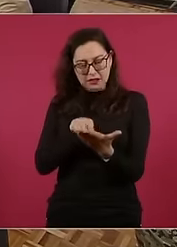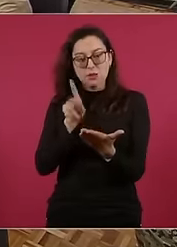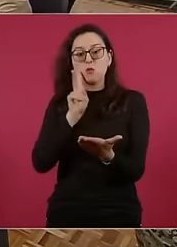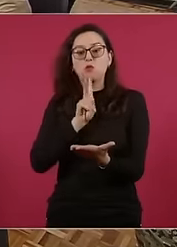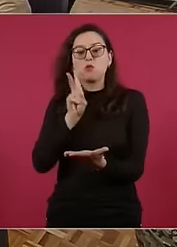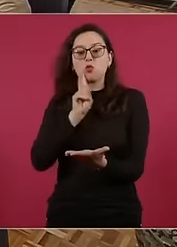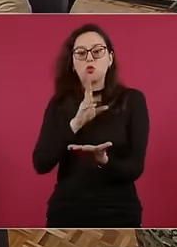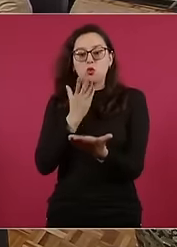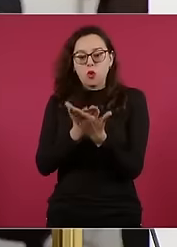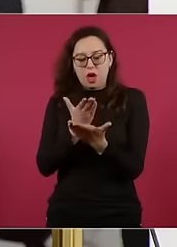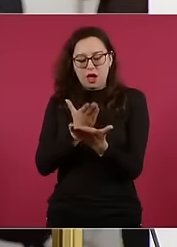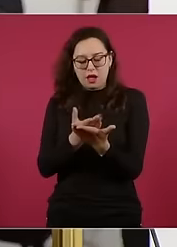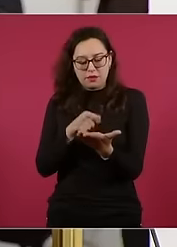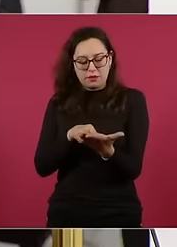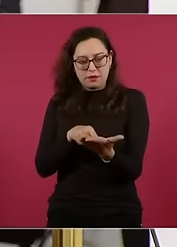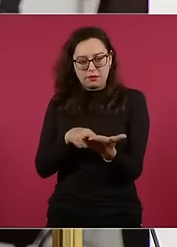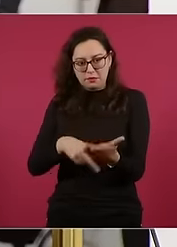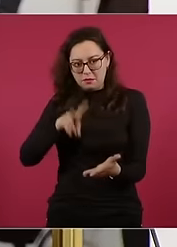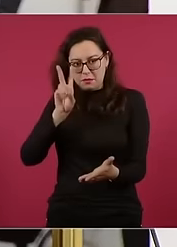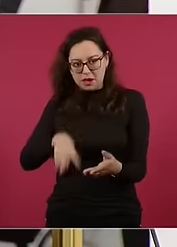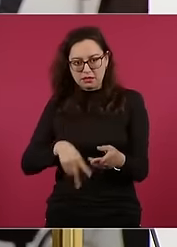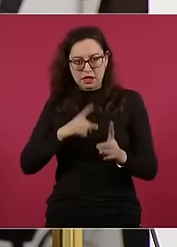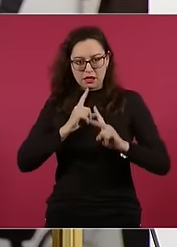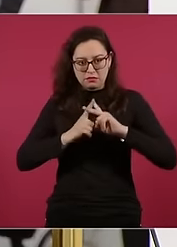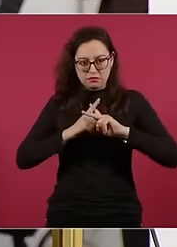el resultado.